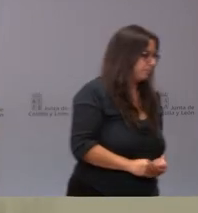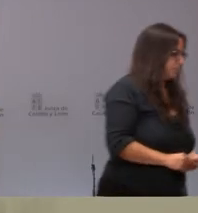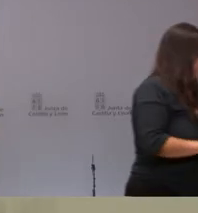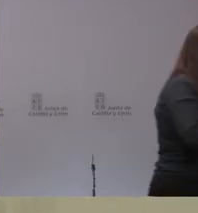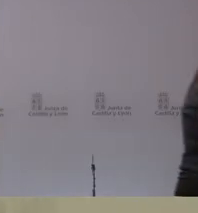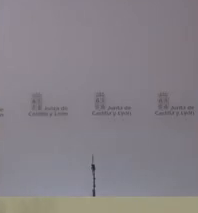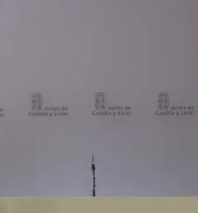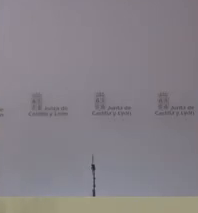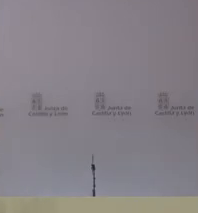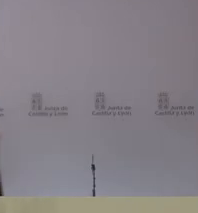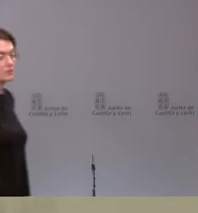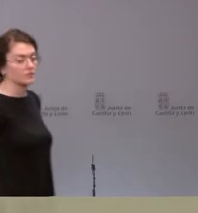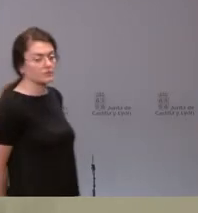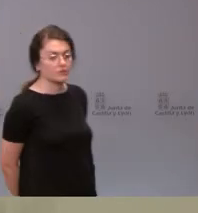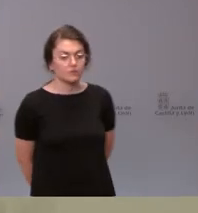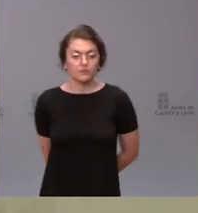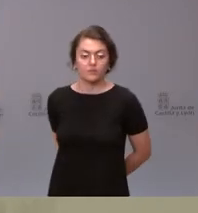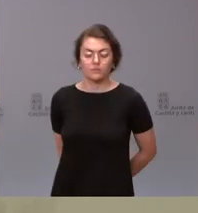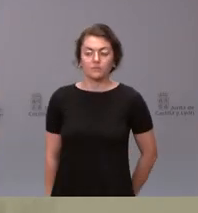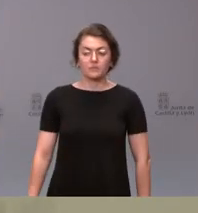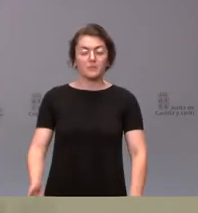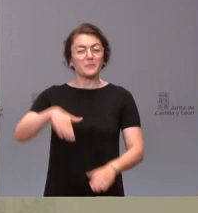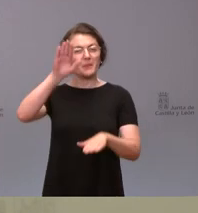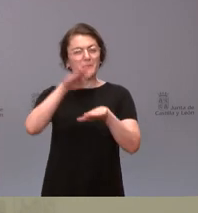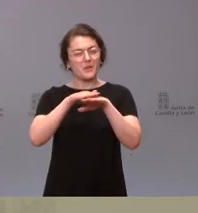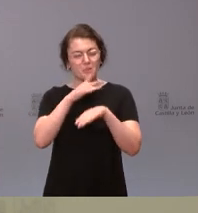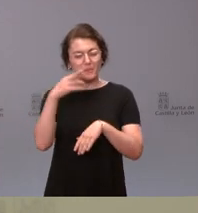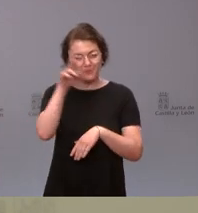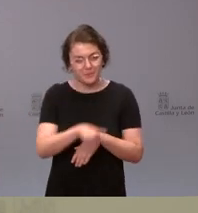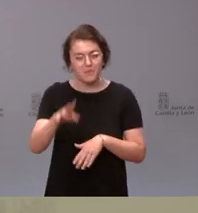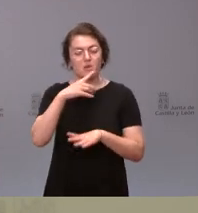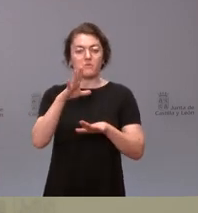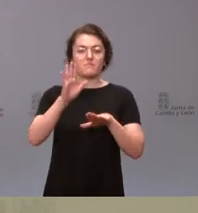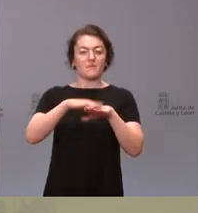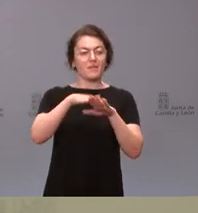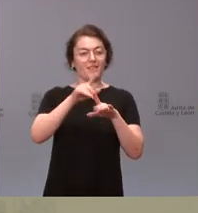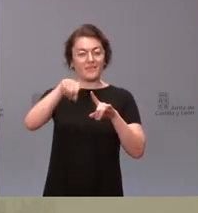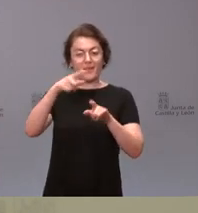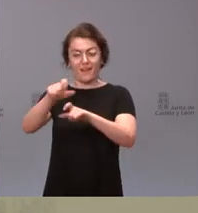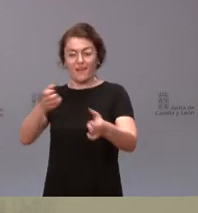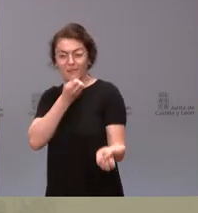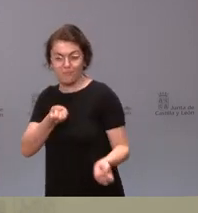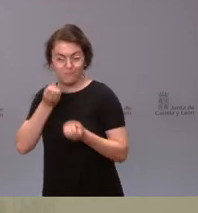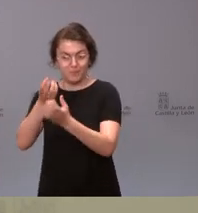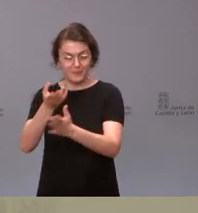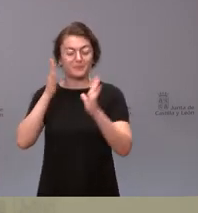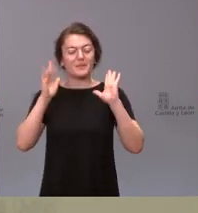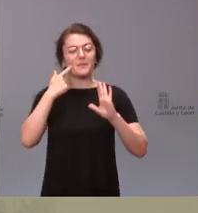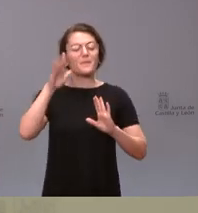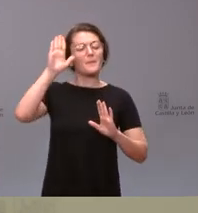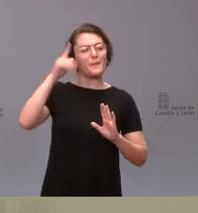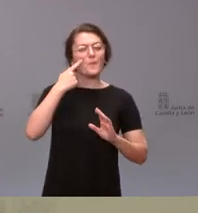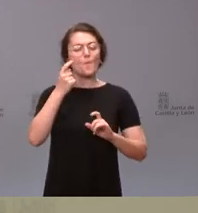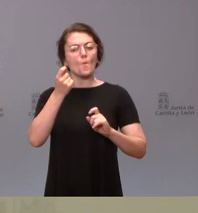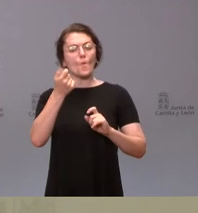Disculpe la insistencia, pero por contárselo bien a la gente, que al final es por lo que preguntamos. ¿No es un poco